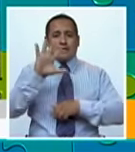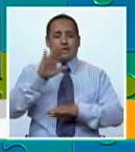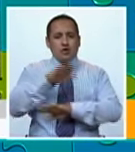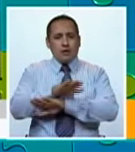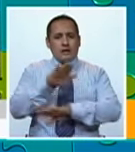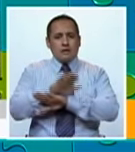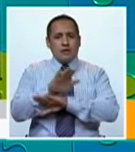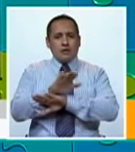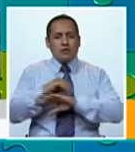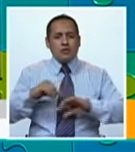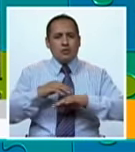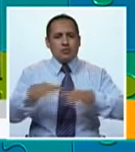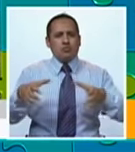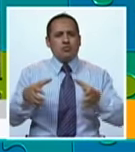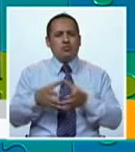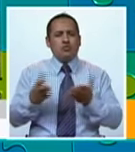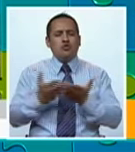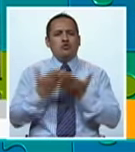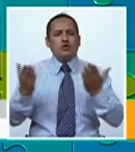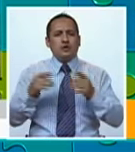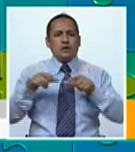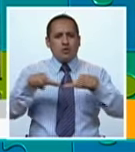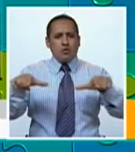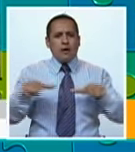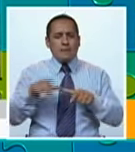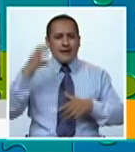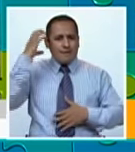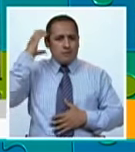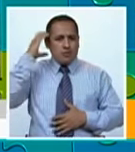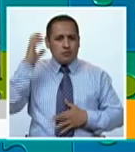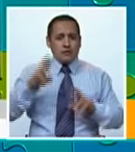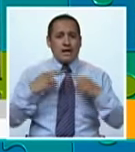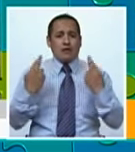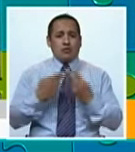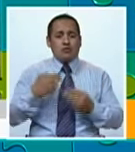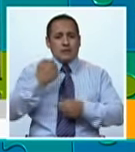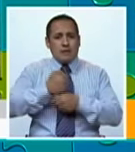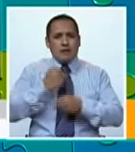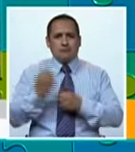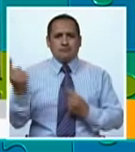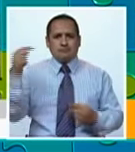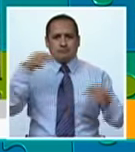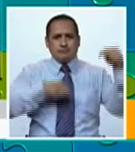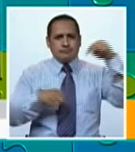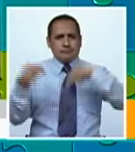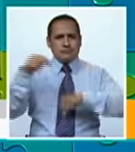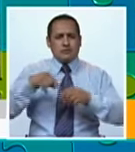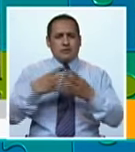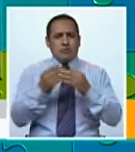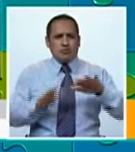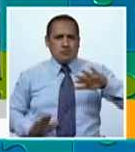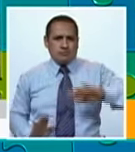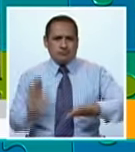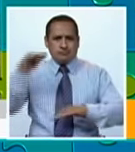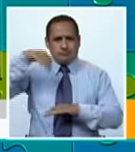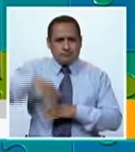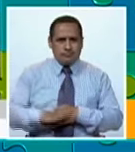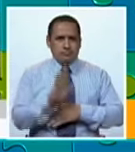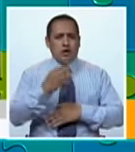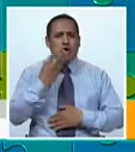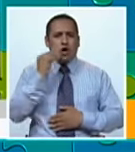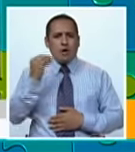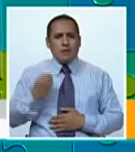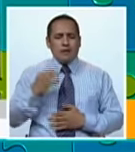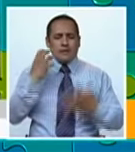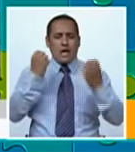5 de la tarde el Urban Blue Day en el Skate Park de Miraflores, actividad que reunirá a destacados skaters y